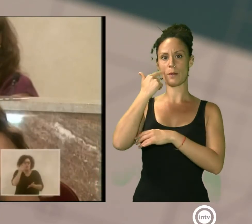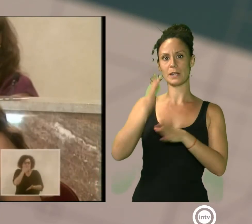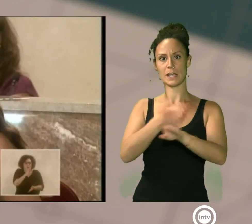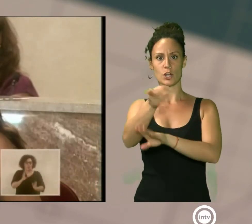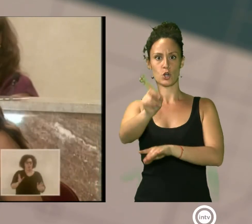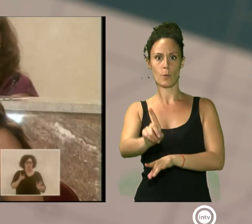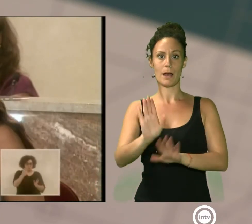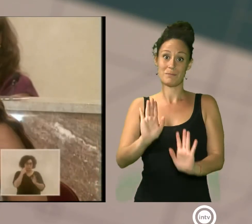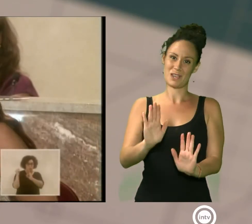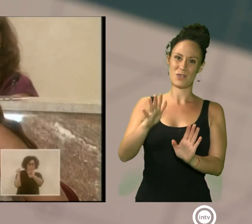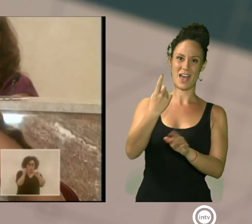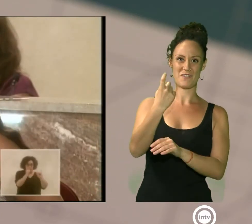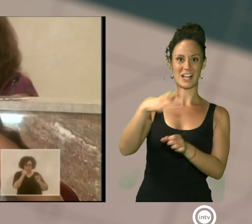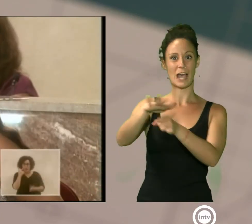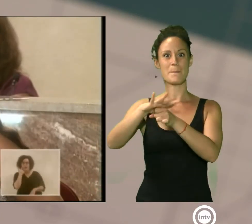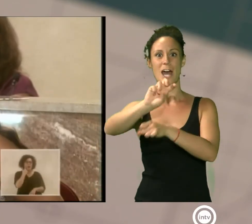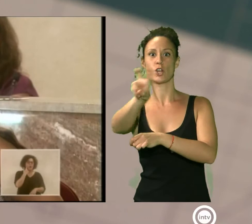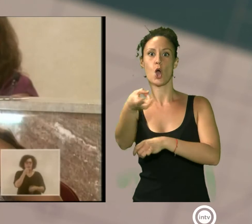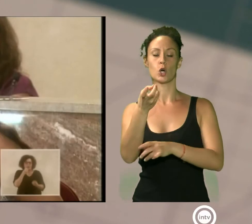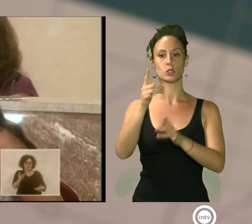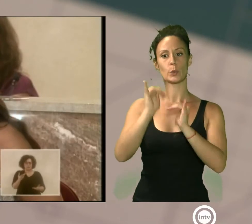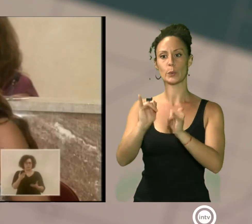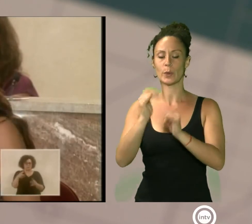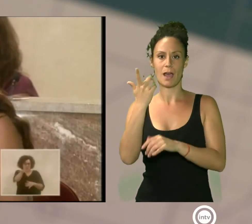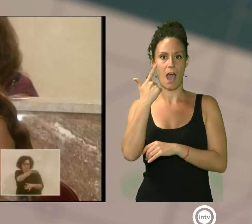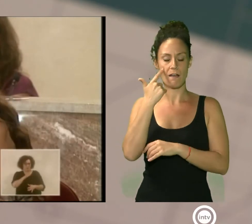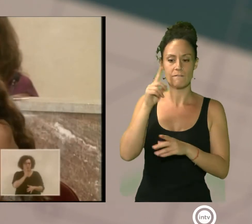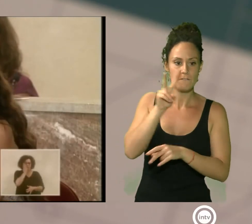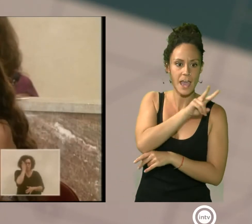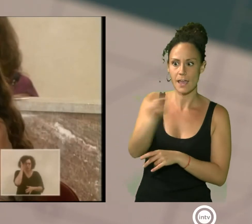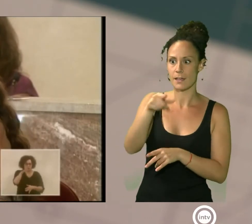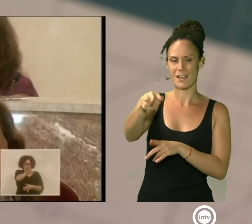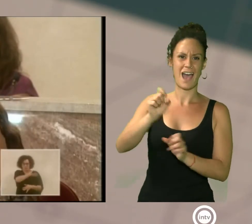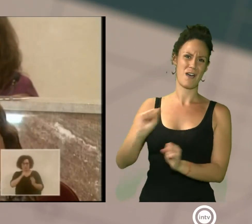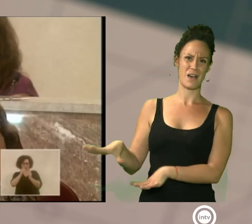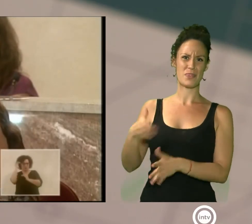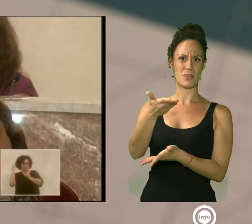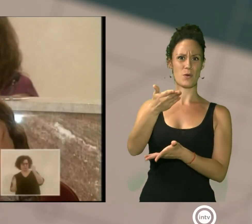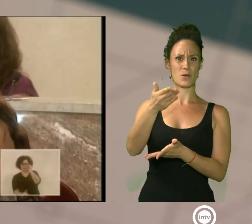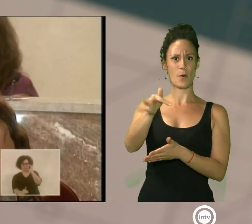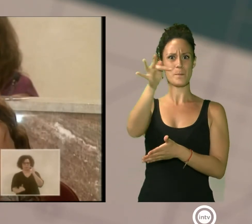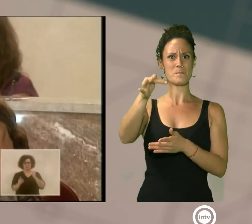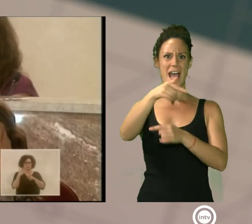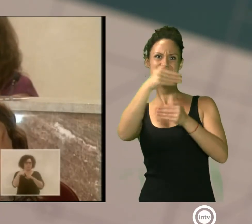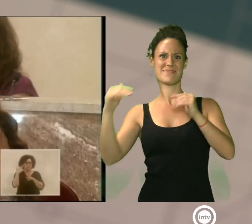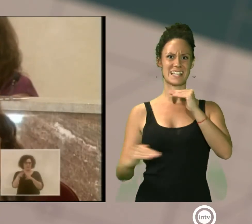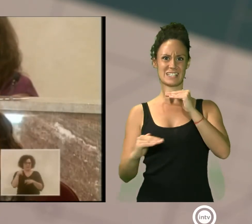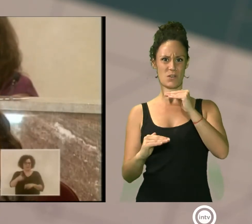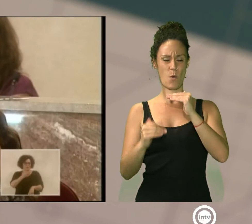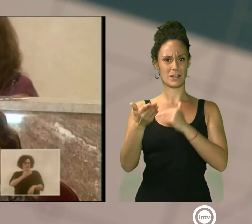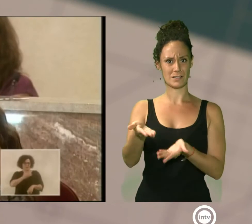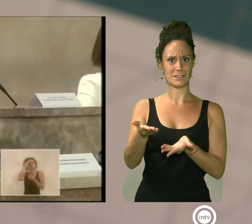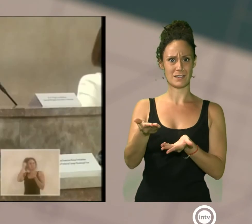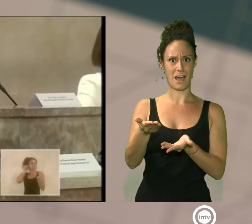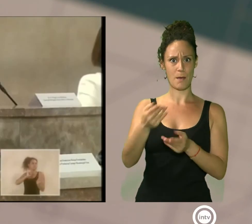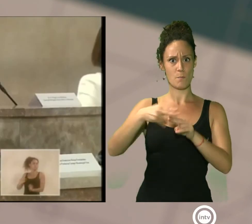que darse una vuelta por estos barrios, precisamente, para ver el estado de abandono y la brecha de desigualdad en la aplicación de políticas de este ayuntamiento para con